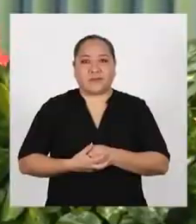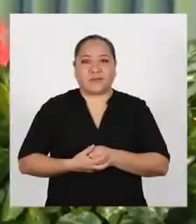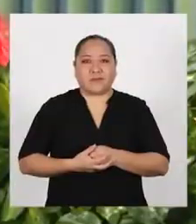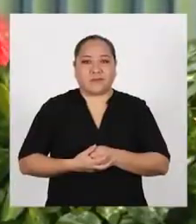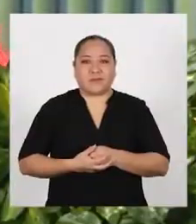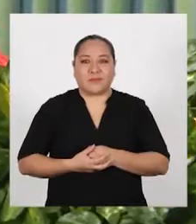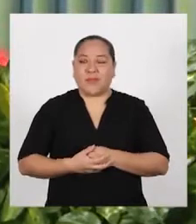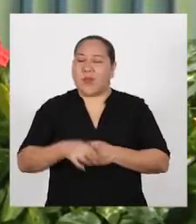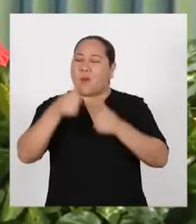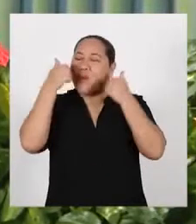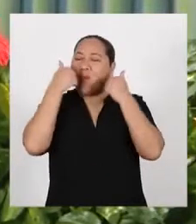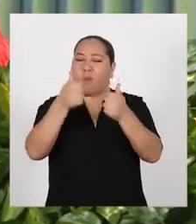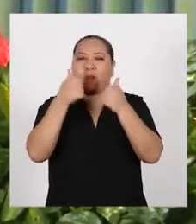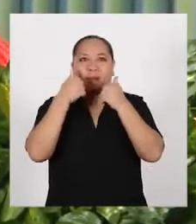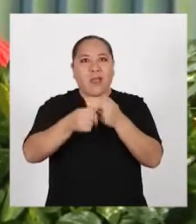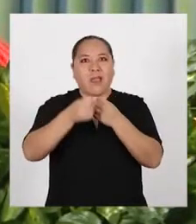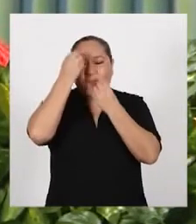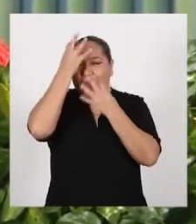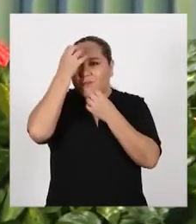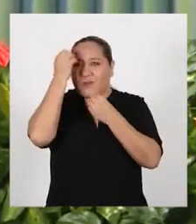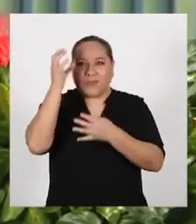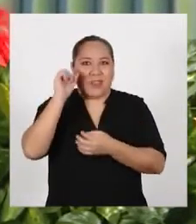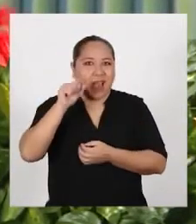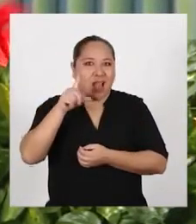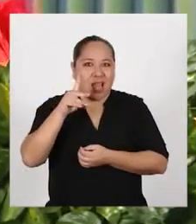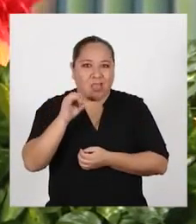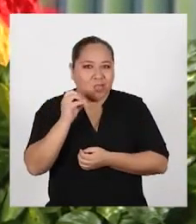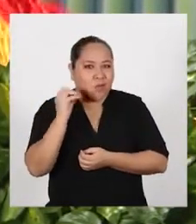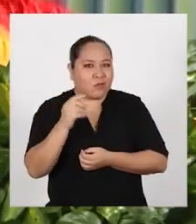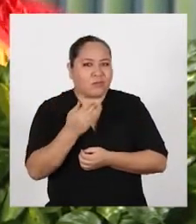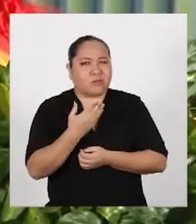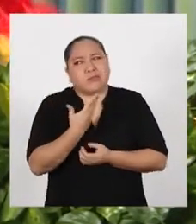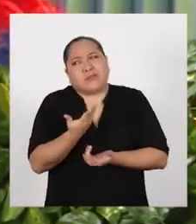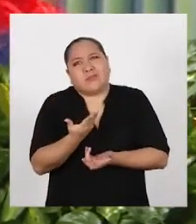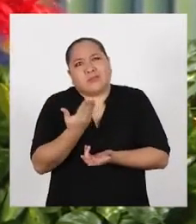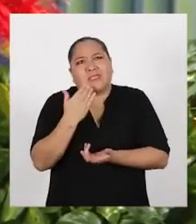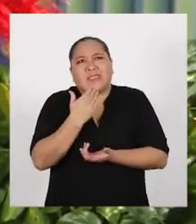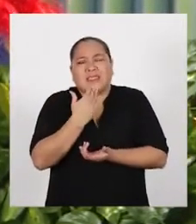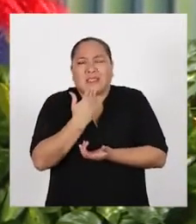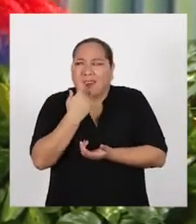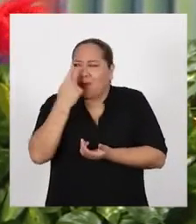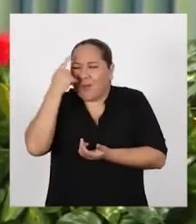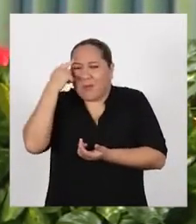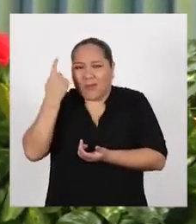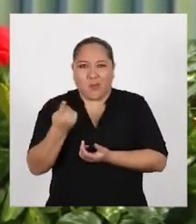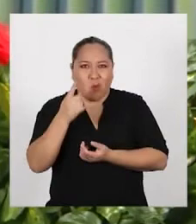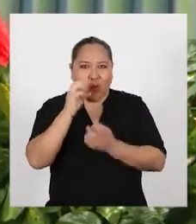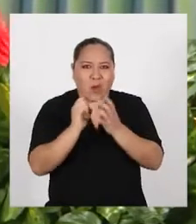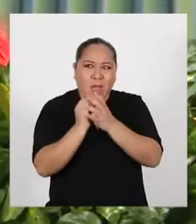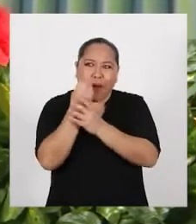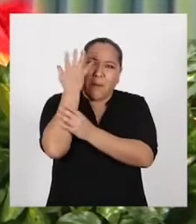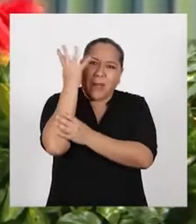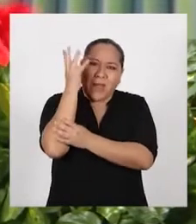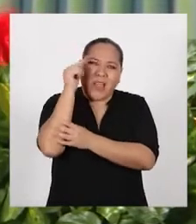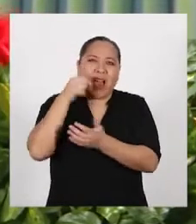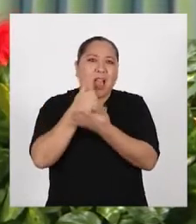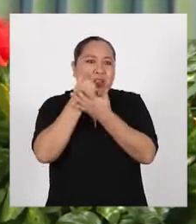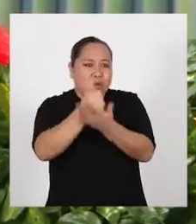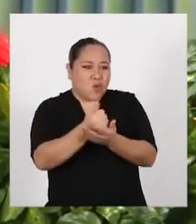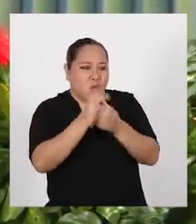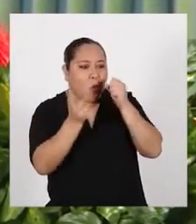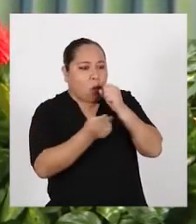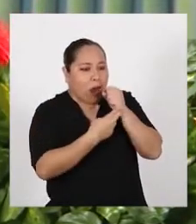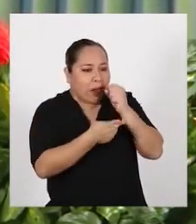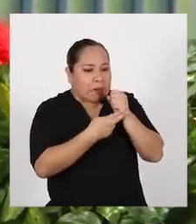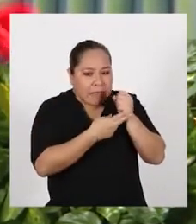¡Qué buen dato, Aldo! ¿Quién lo hubiera dicho? ¡Una planta que ayuda a